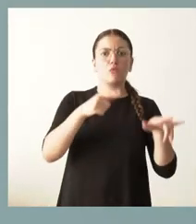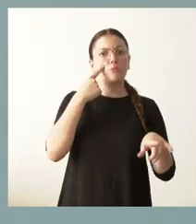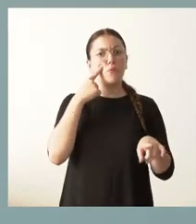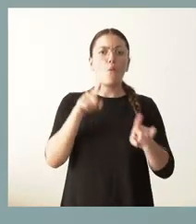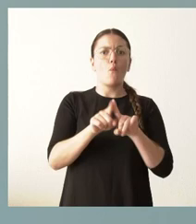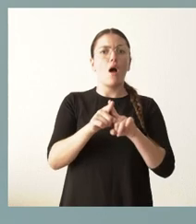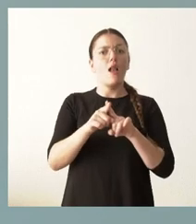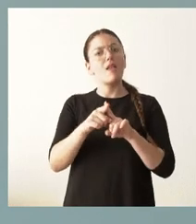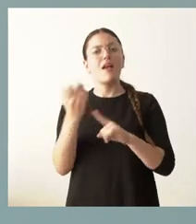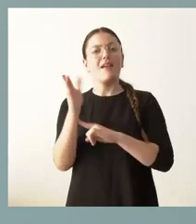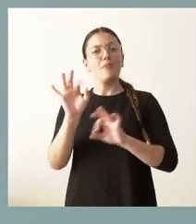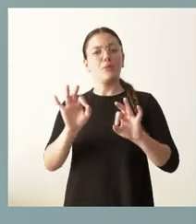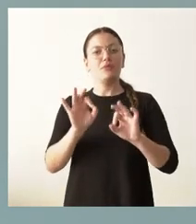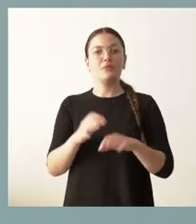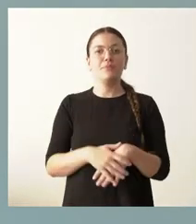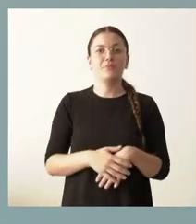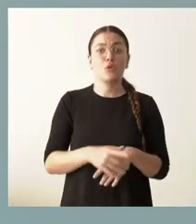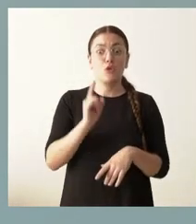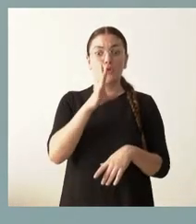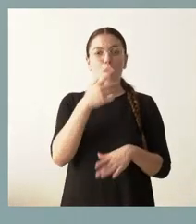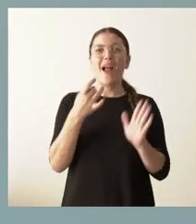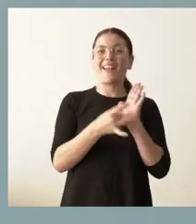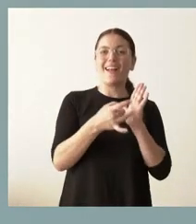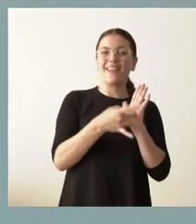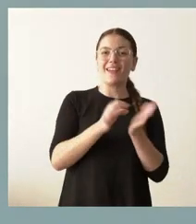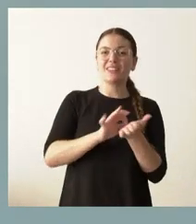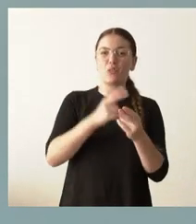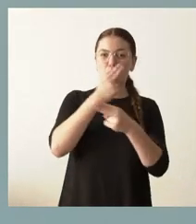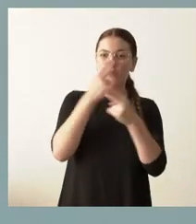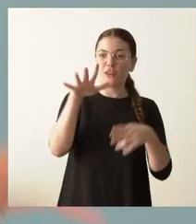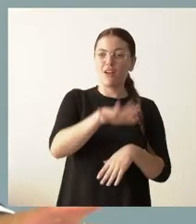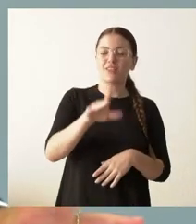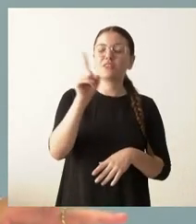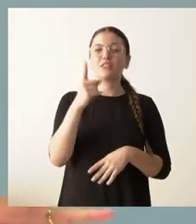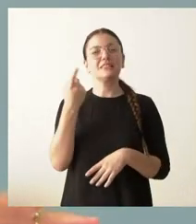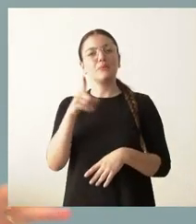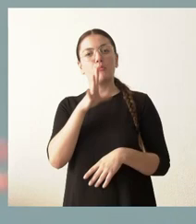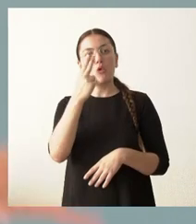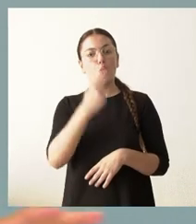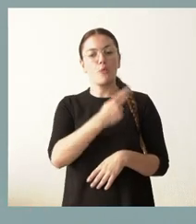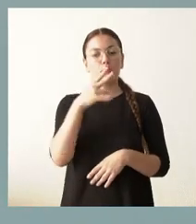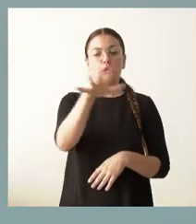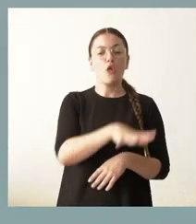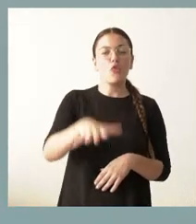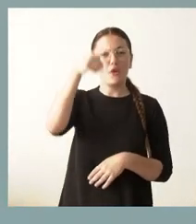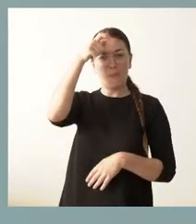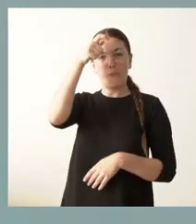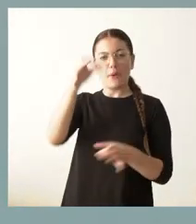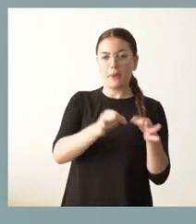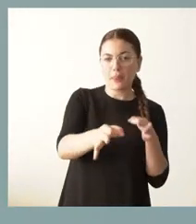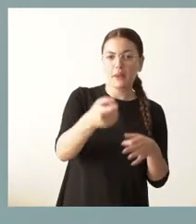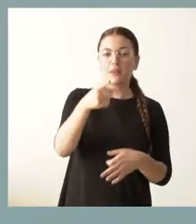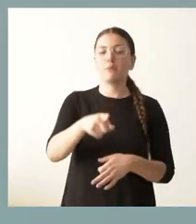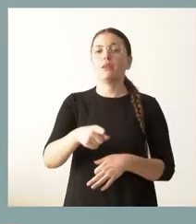solamente en la calidad de los servicios públicos que prestamos en todo el territorio, sino también especialmente con nuestro compromiso en el mundo rural. Lo somos en el ámbito